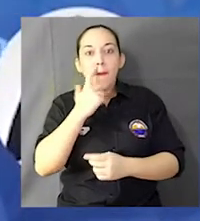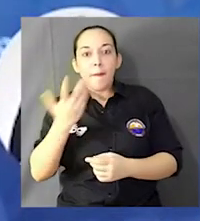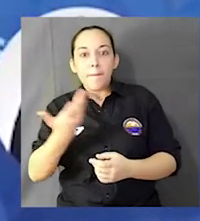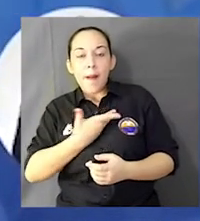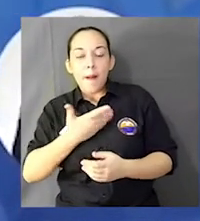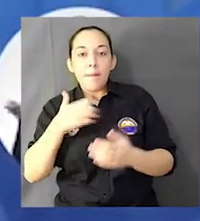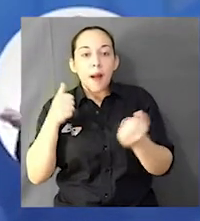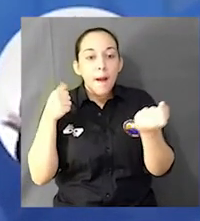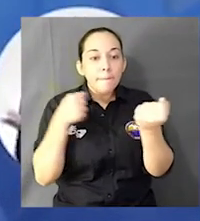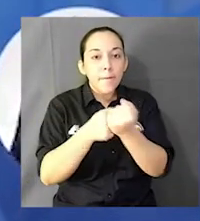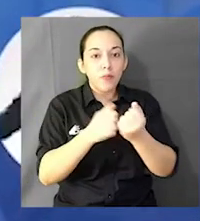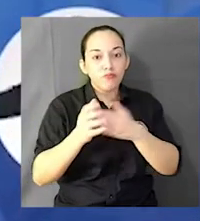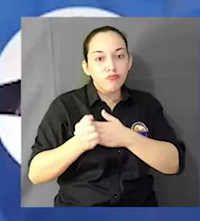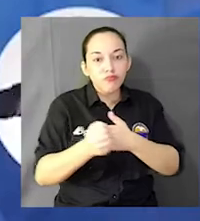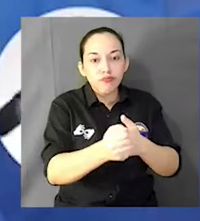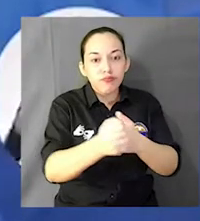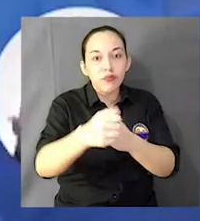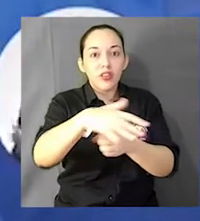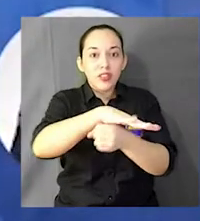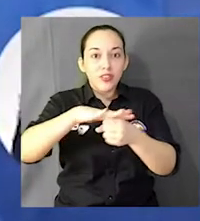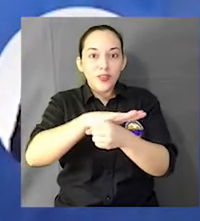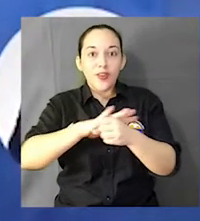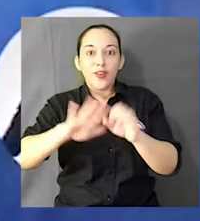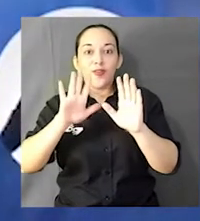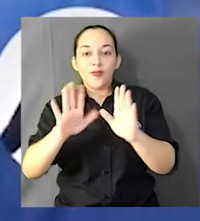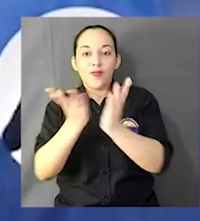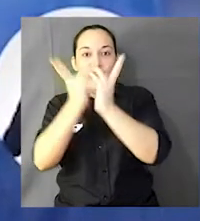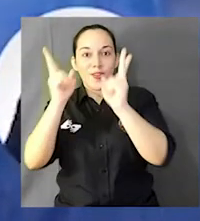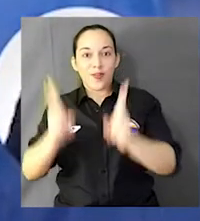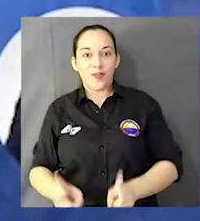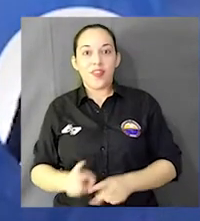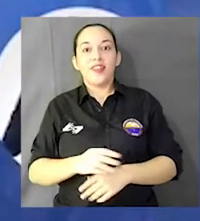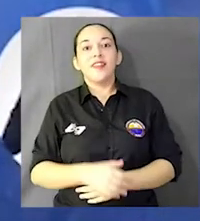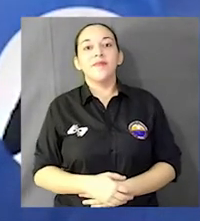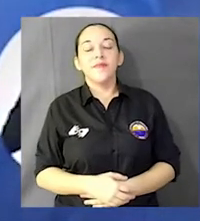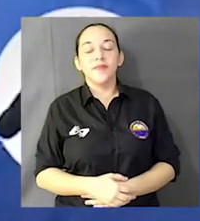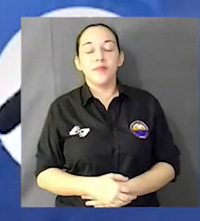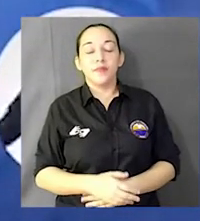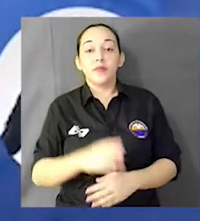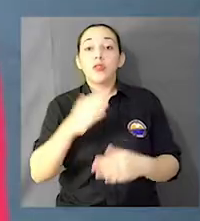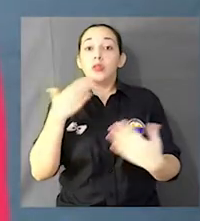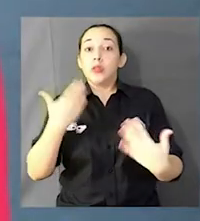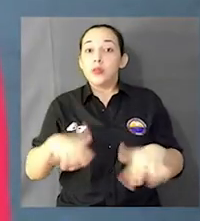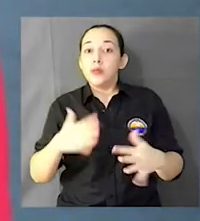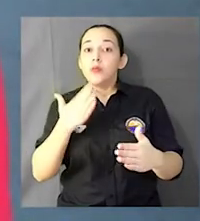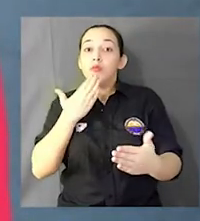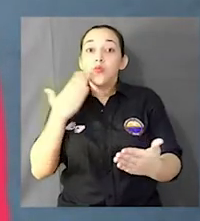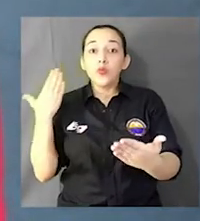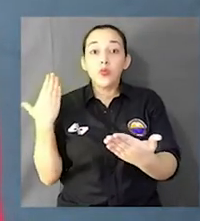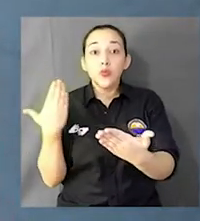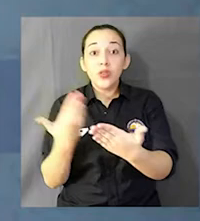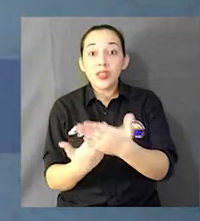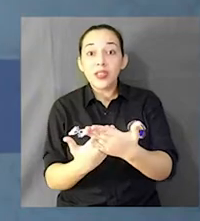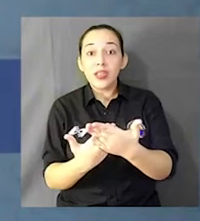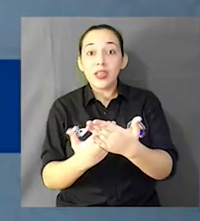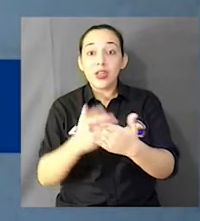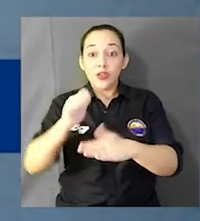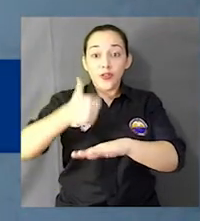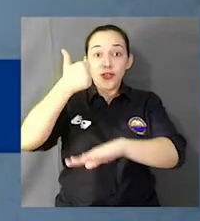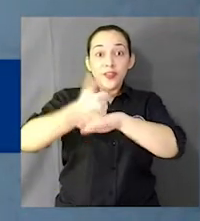familiares para que sean apoyo y guía de cada paso o situación de los universitarios. Muy agradecido